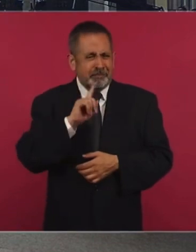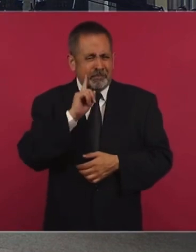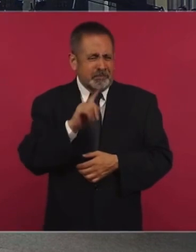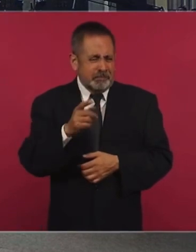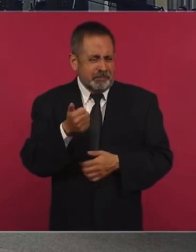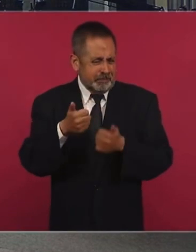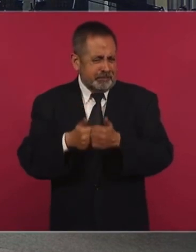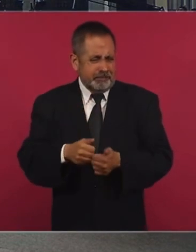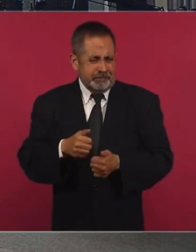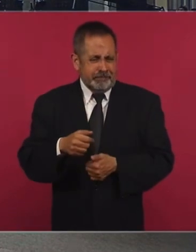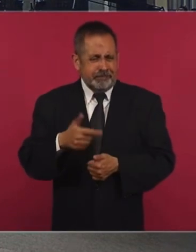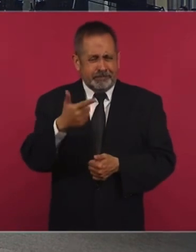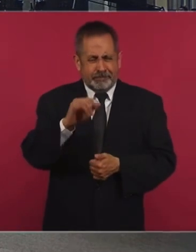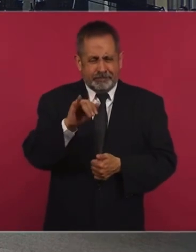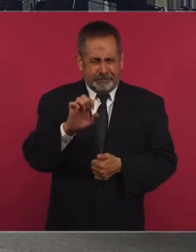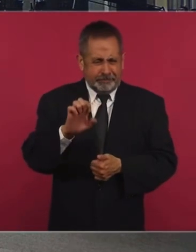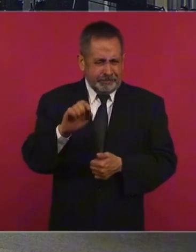que dos,